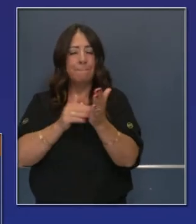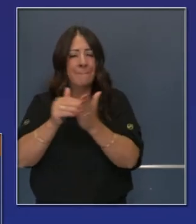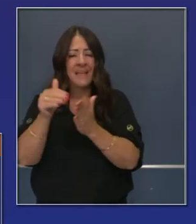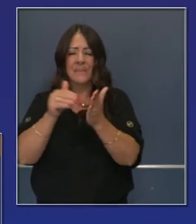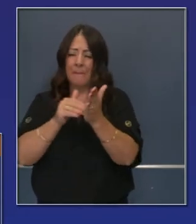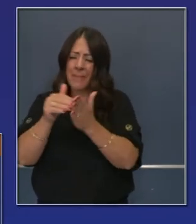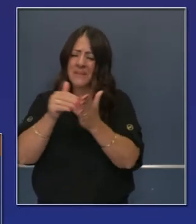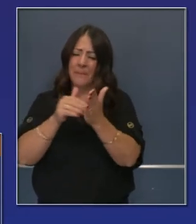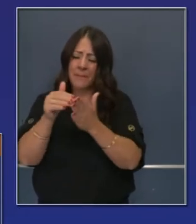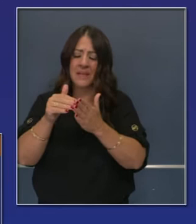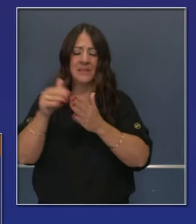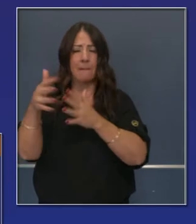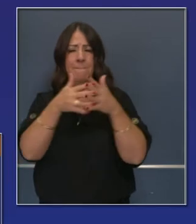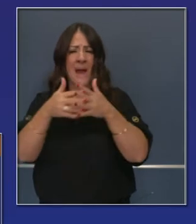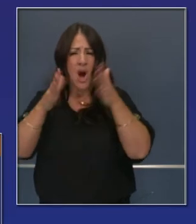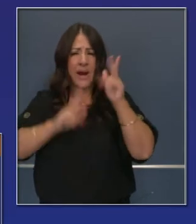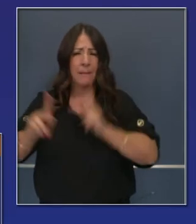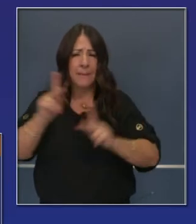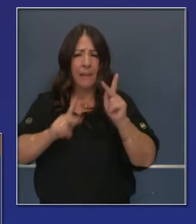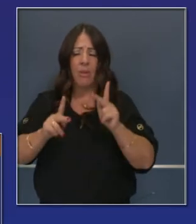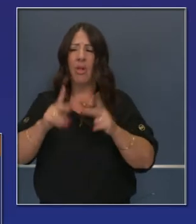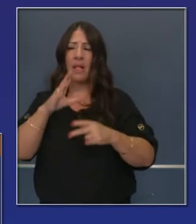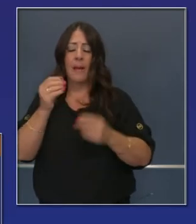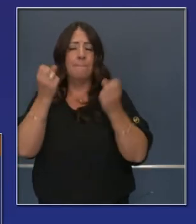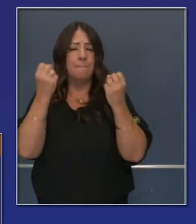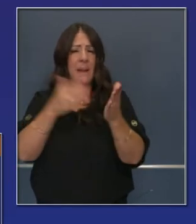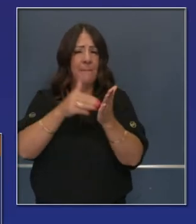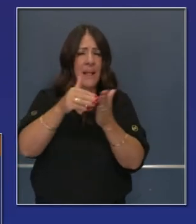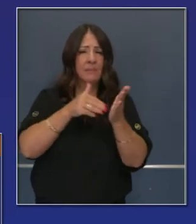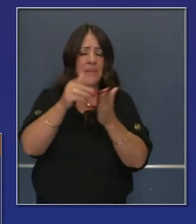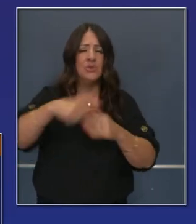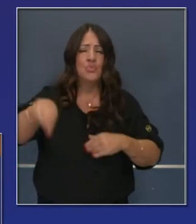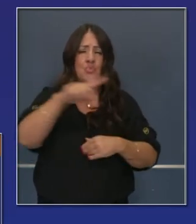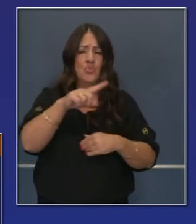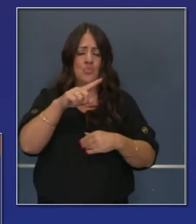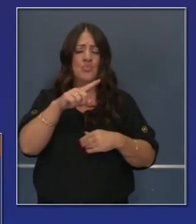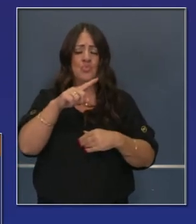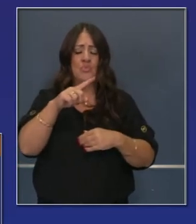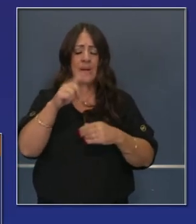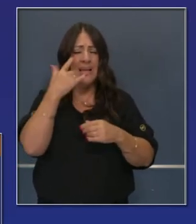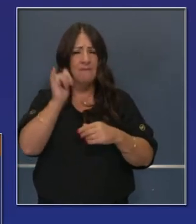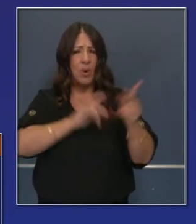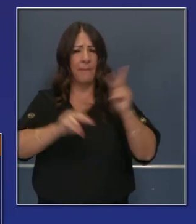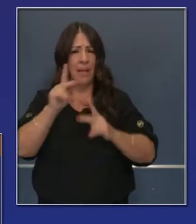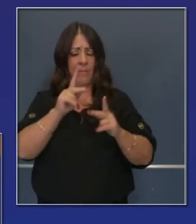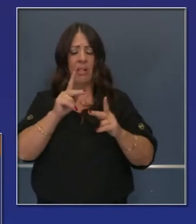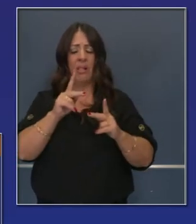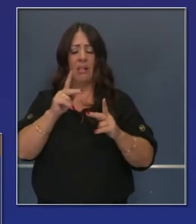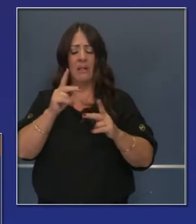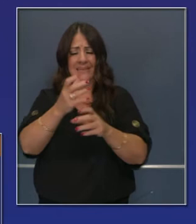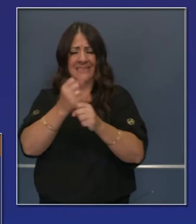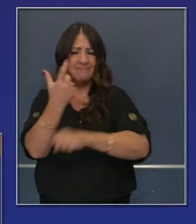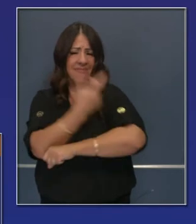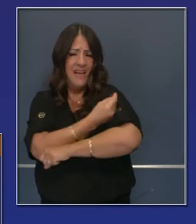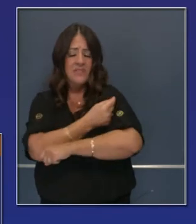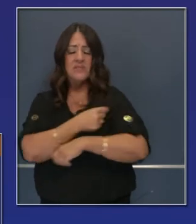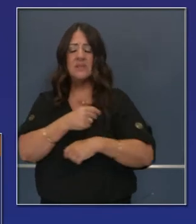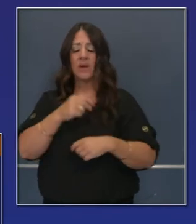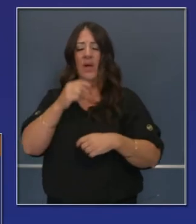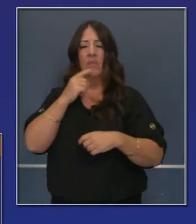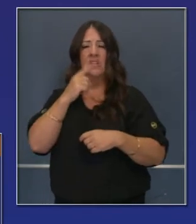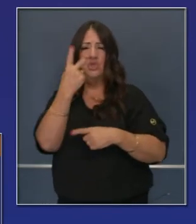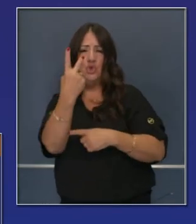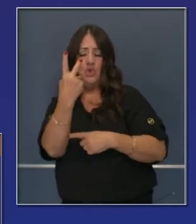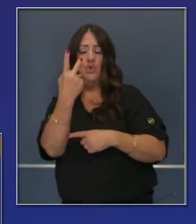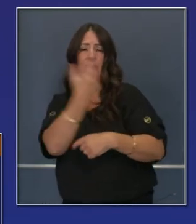de personas, de americanos, millones de californianos obtengan la vacuna y obtengan la segunda inyección a